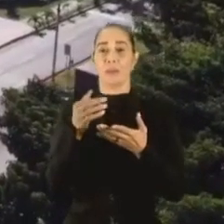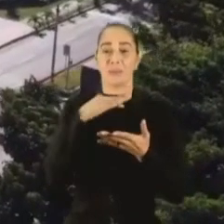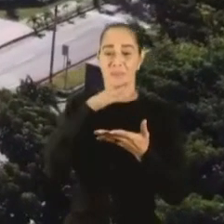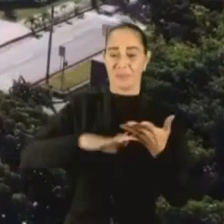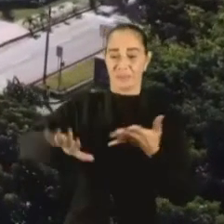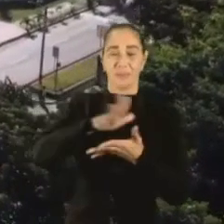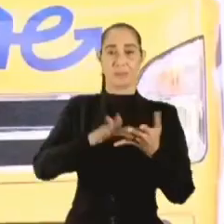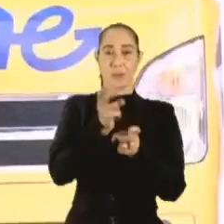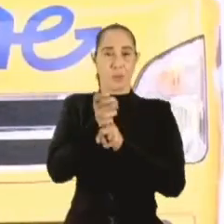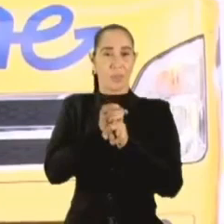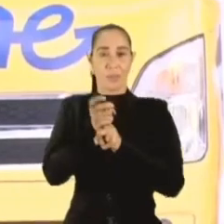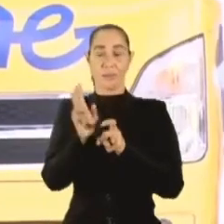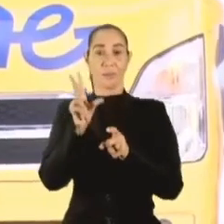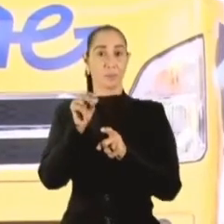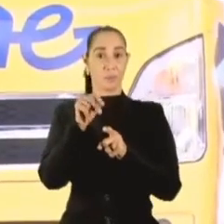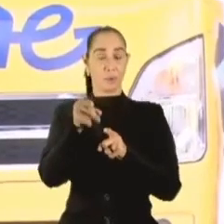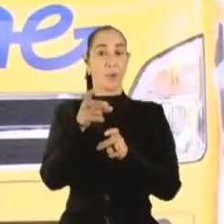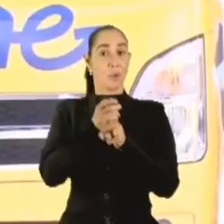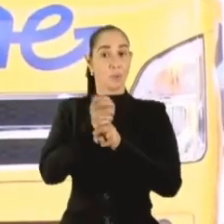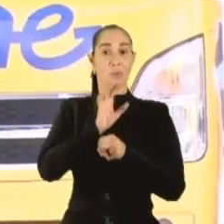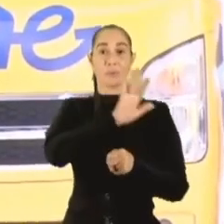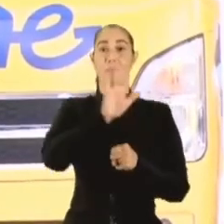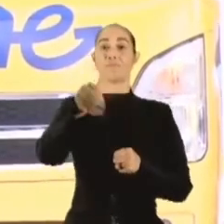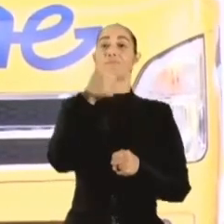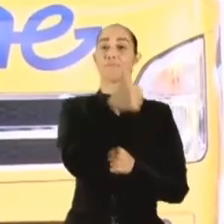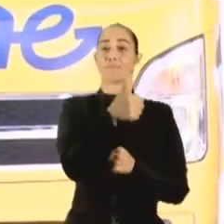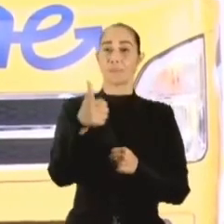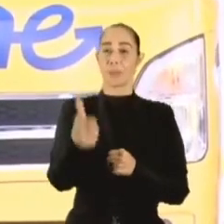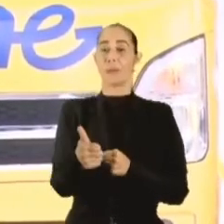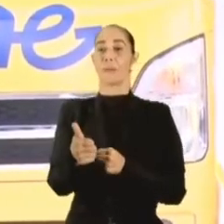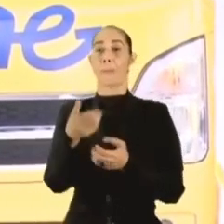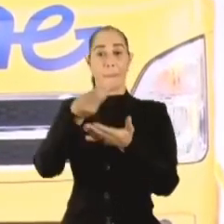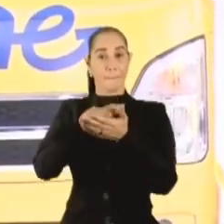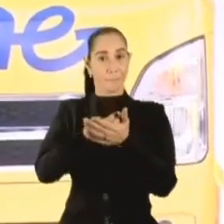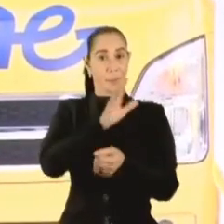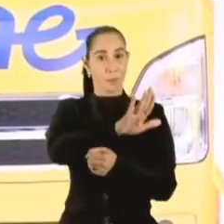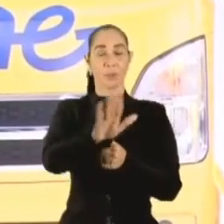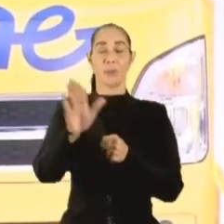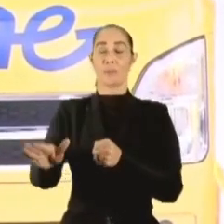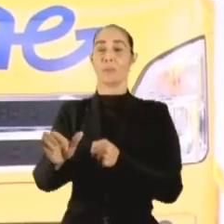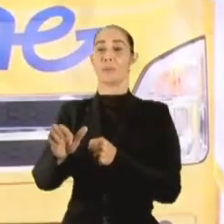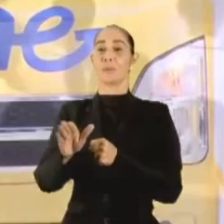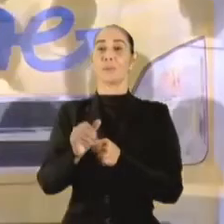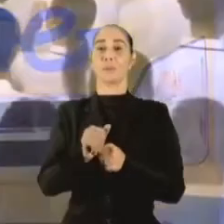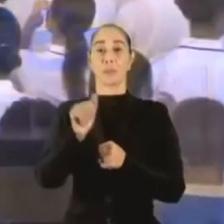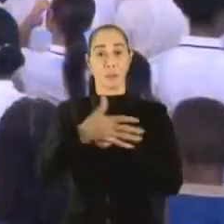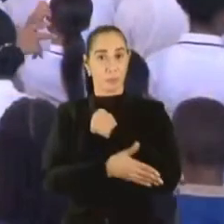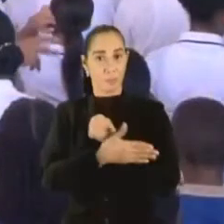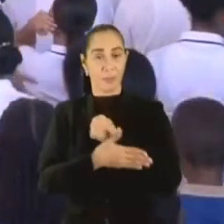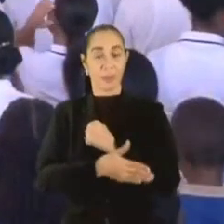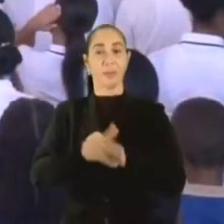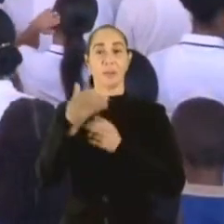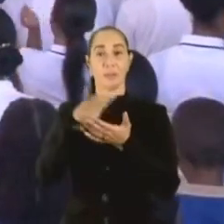tipo de daño porque es un daño a ustedes mismos al dinero de ustedes mismos al dinero del pueblo al dinero